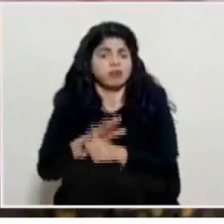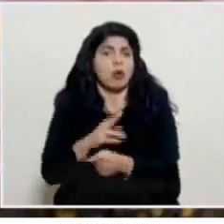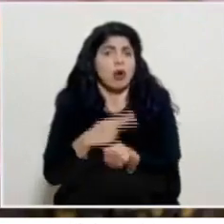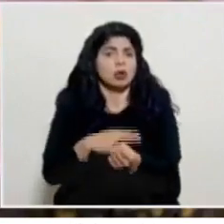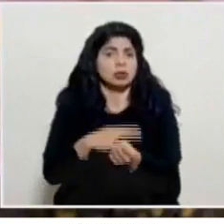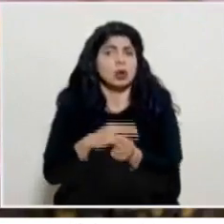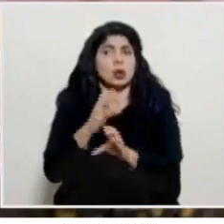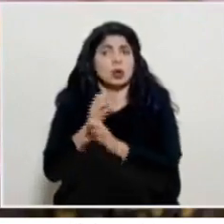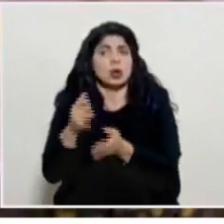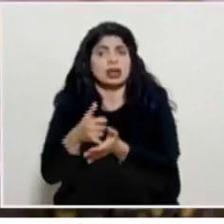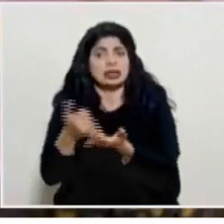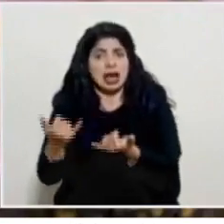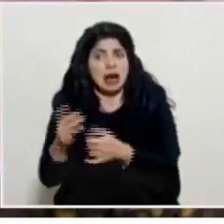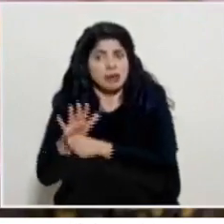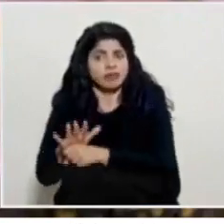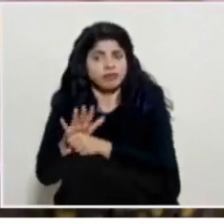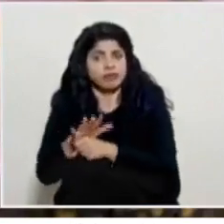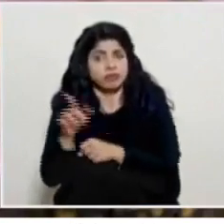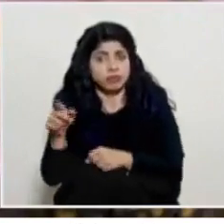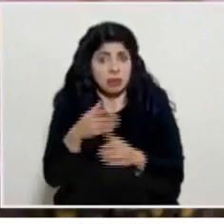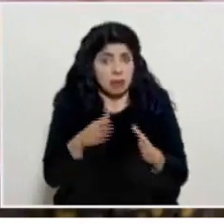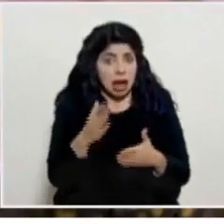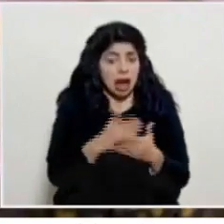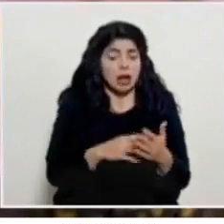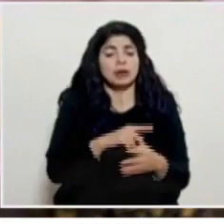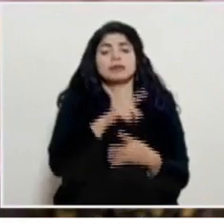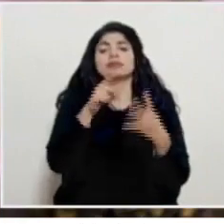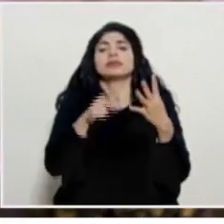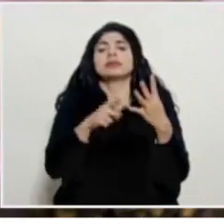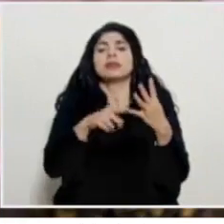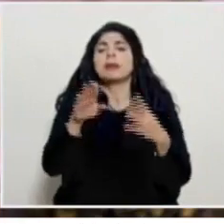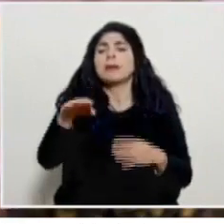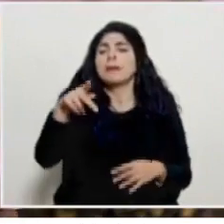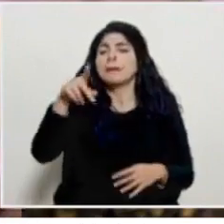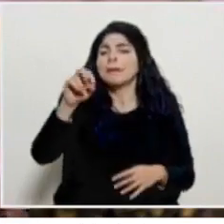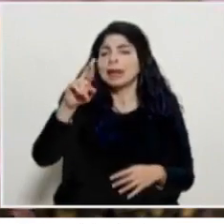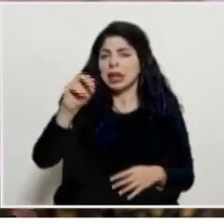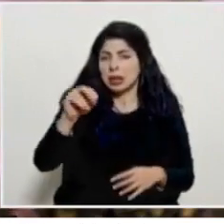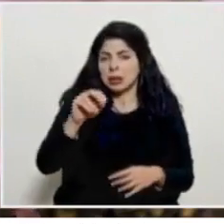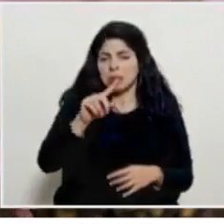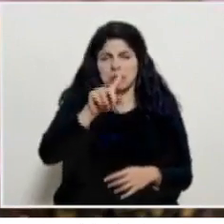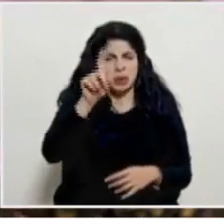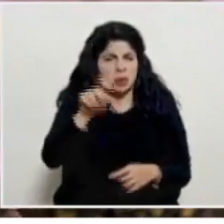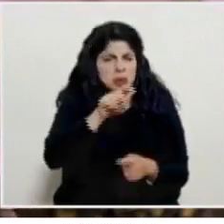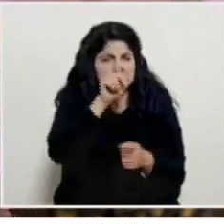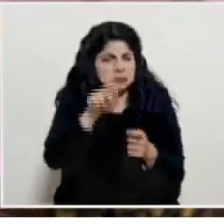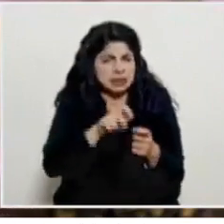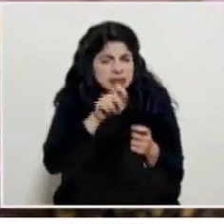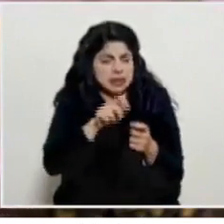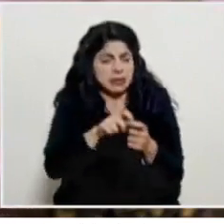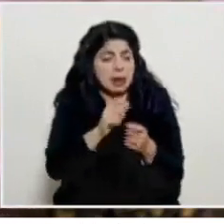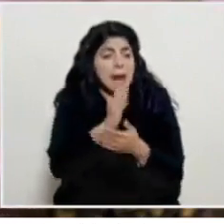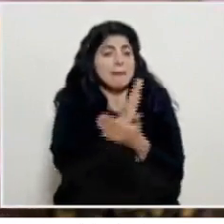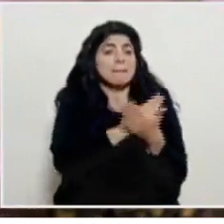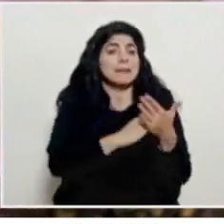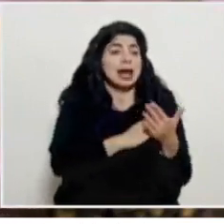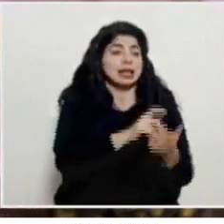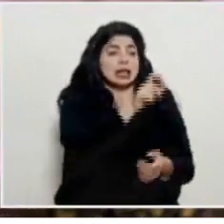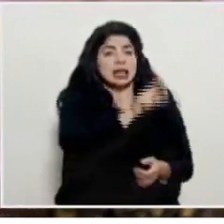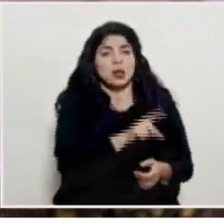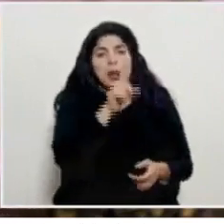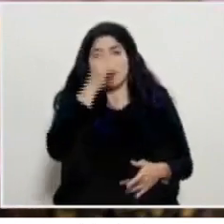unidades de cuidados intensivos? Y para don Pedro una pregunta muy específica por parte de una